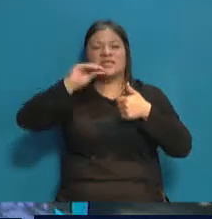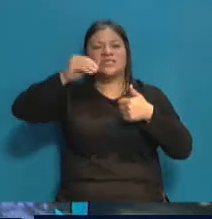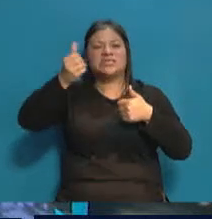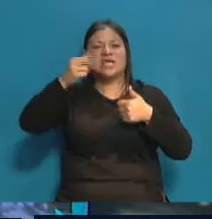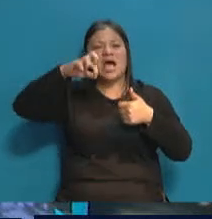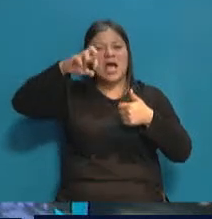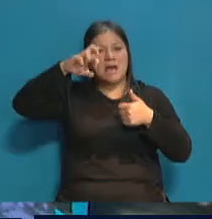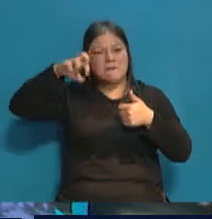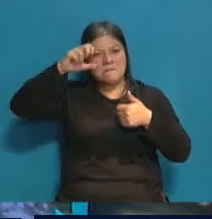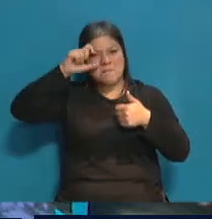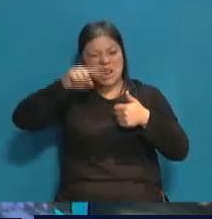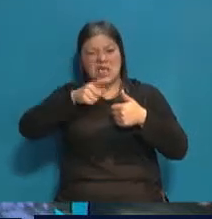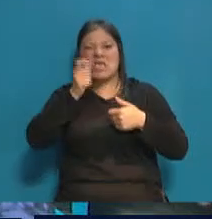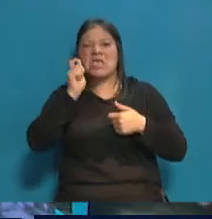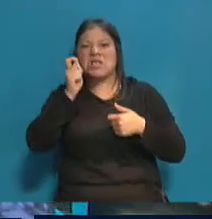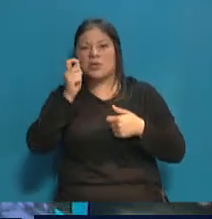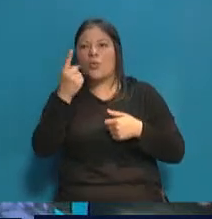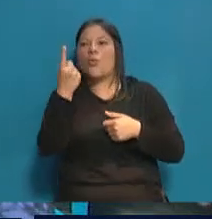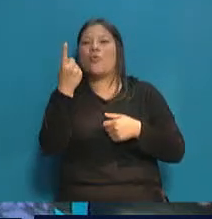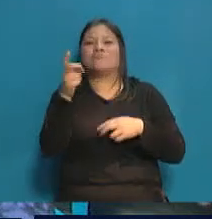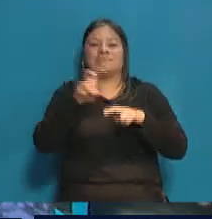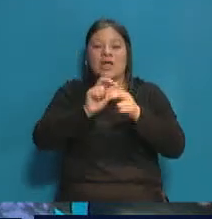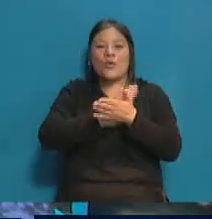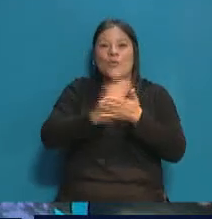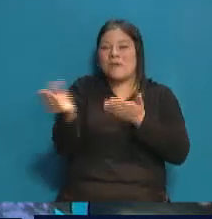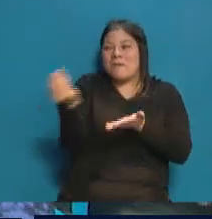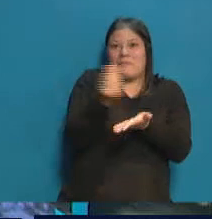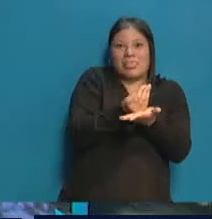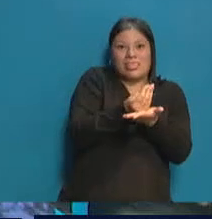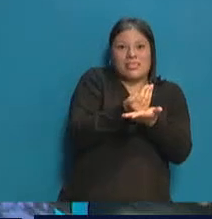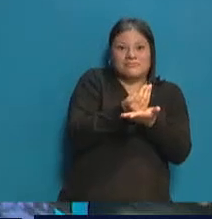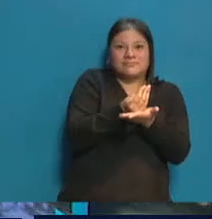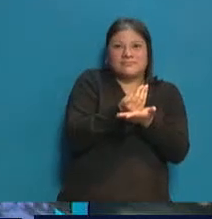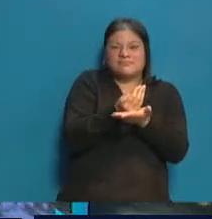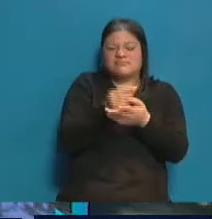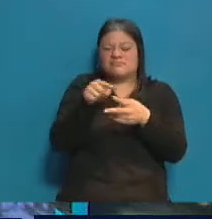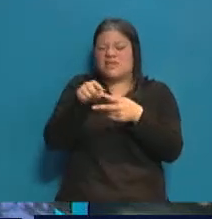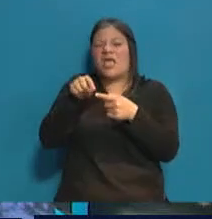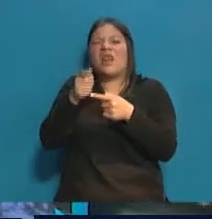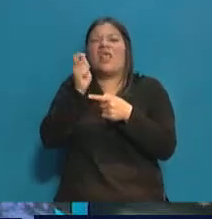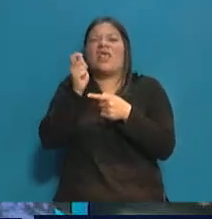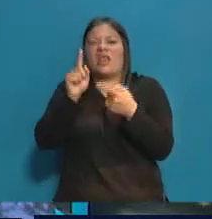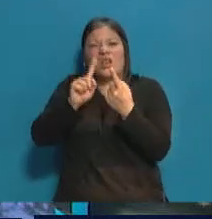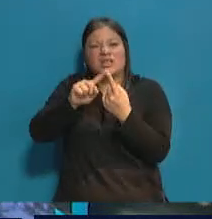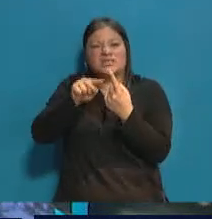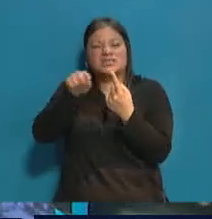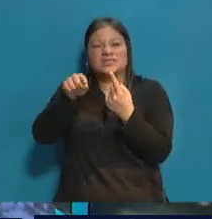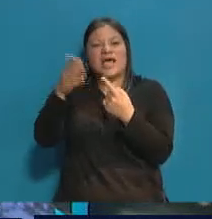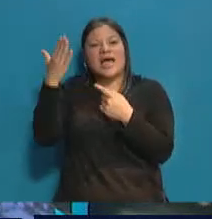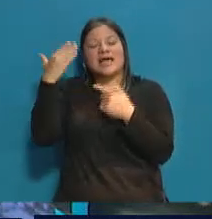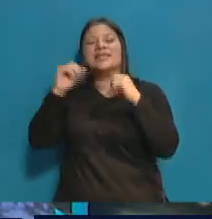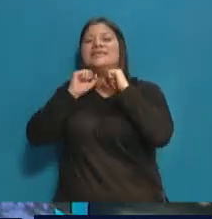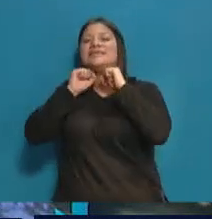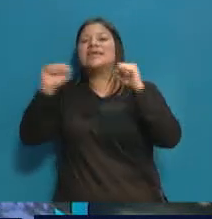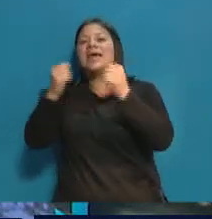acá asuma una banca el Partido Verde en senadores. Es un dato importante. Lo asuma. Dugar-Chapel era el secretario